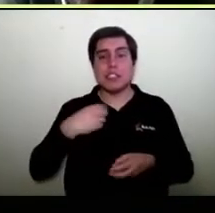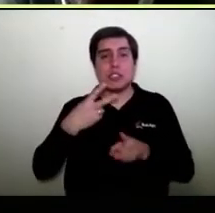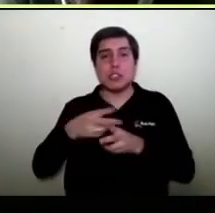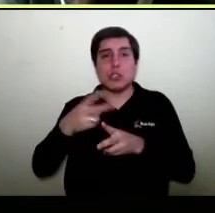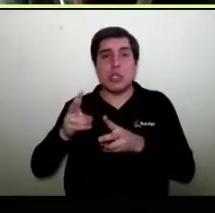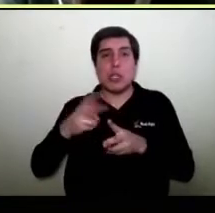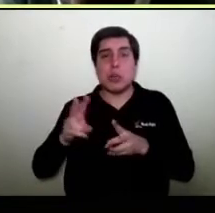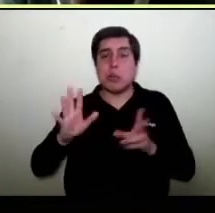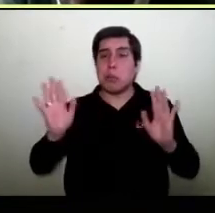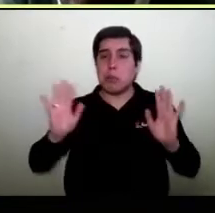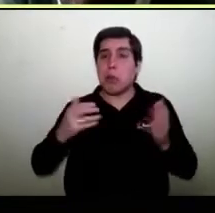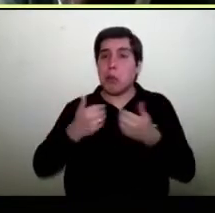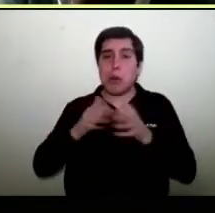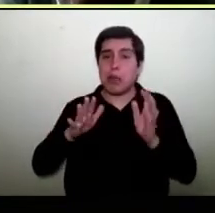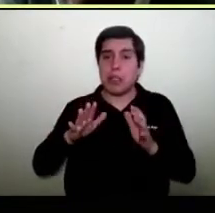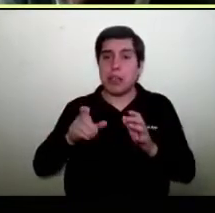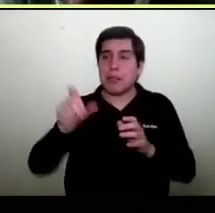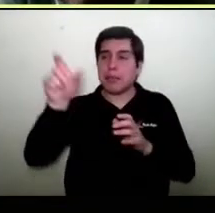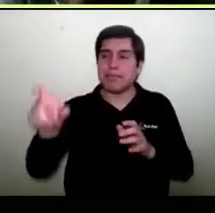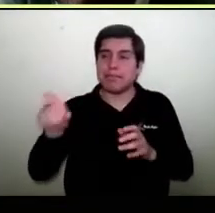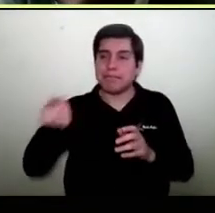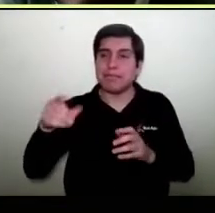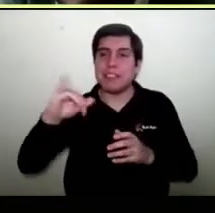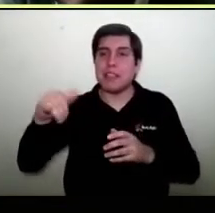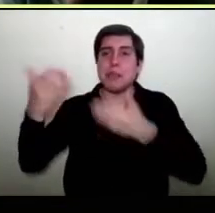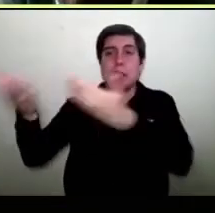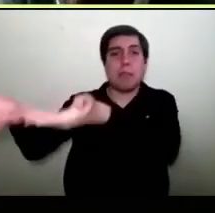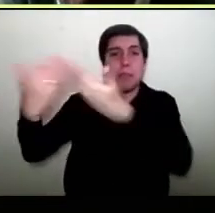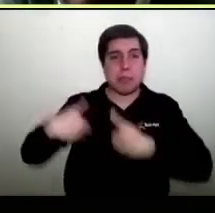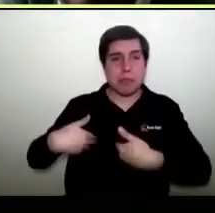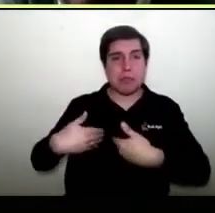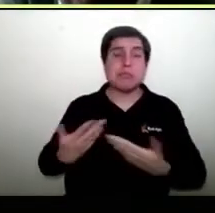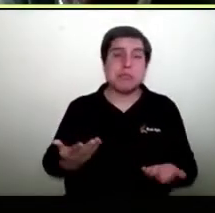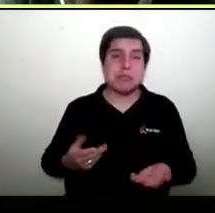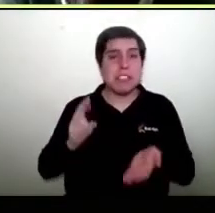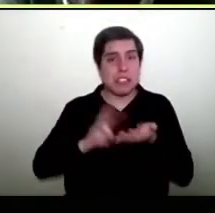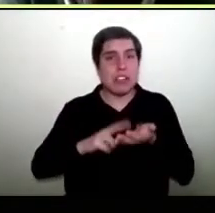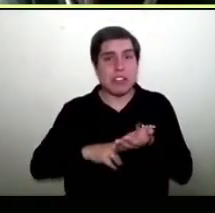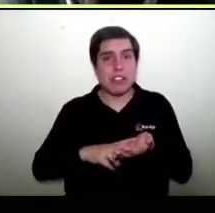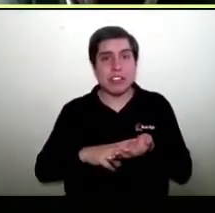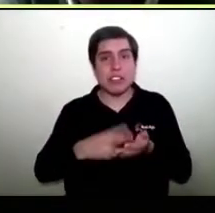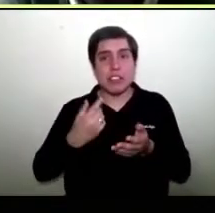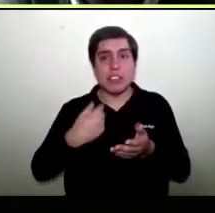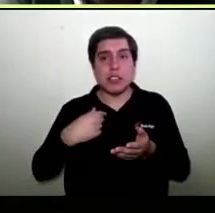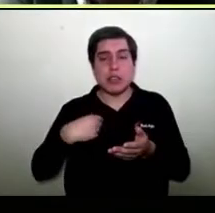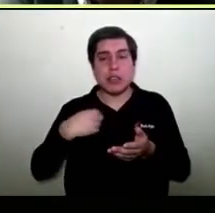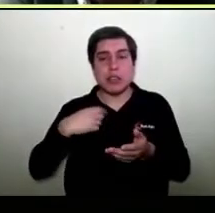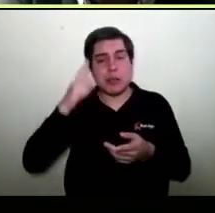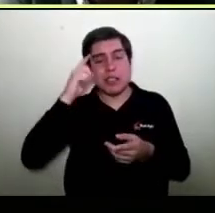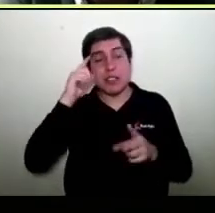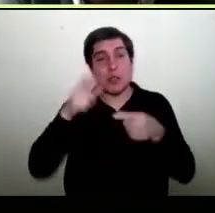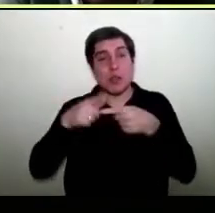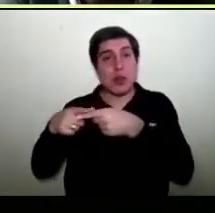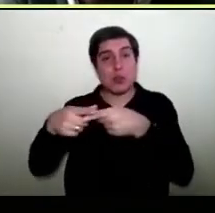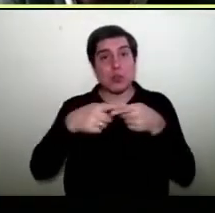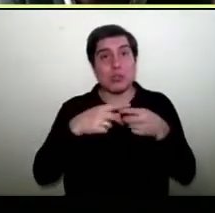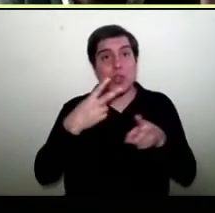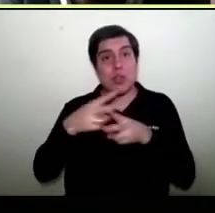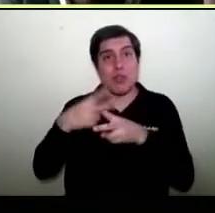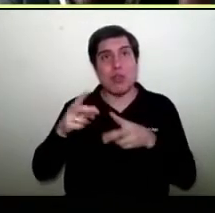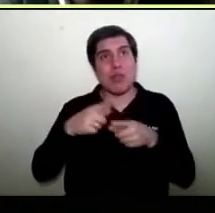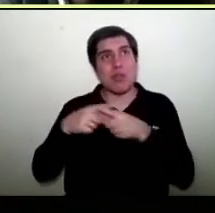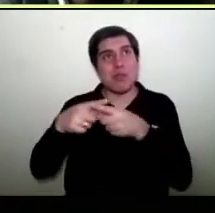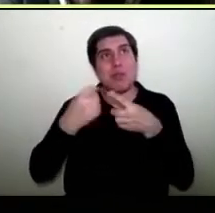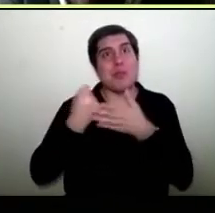como por el mes de marzo se escribió y es cierto. Cuando yo hago un bien social, yo quiero hacer algo